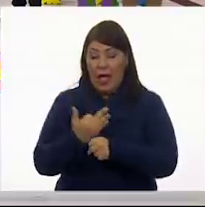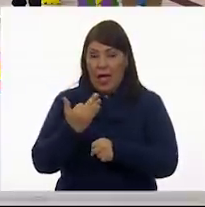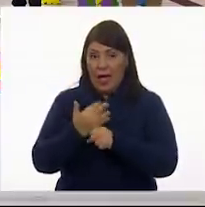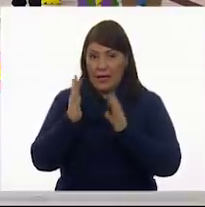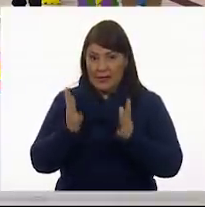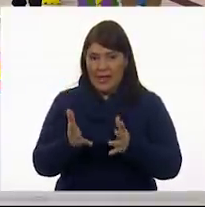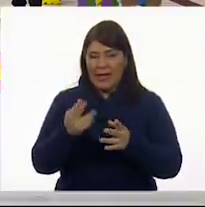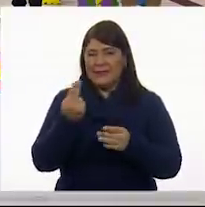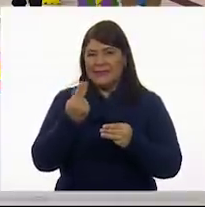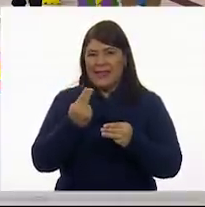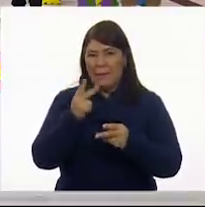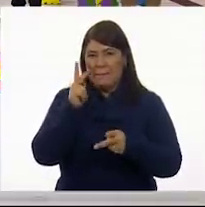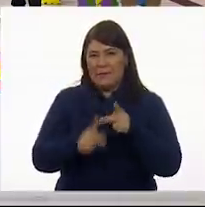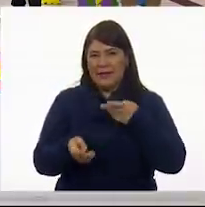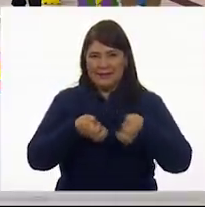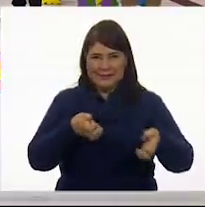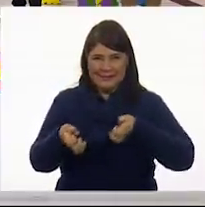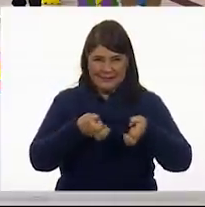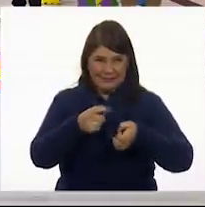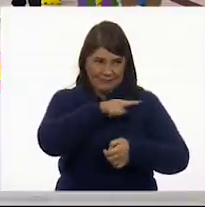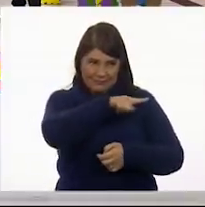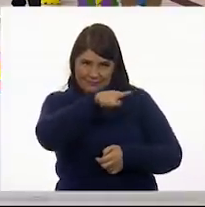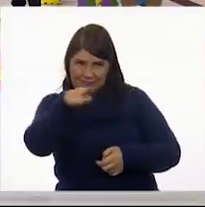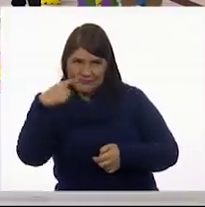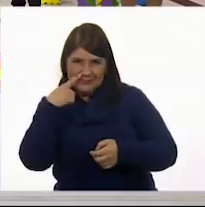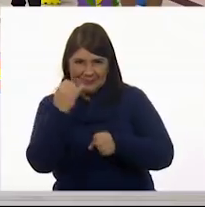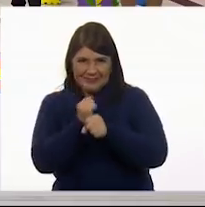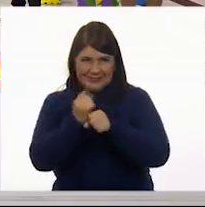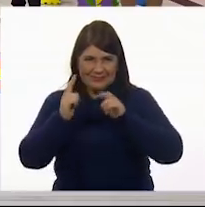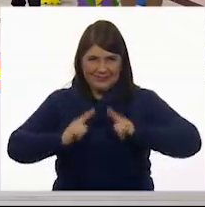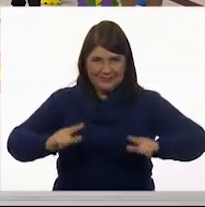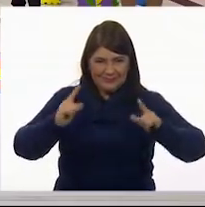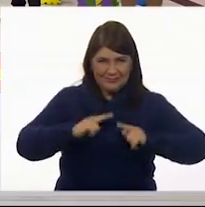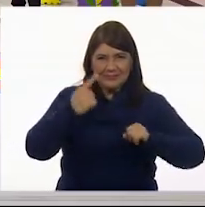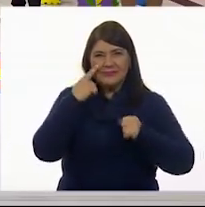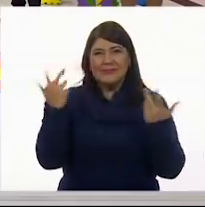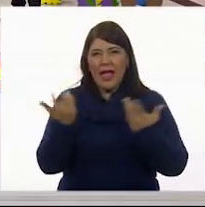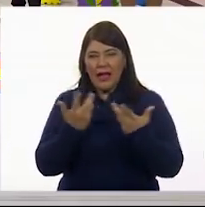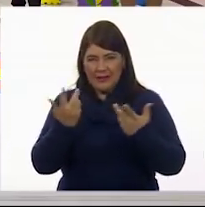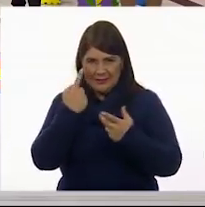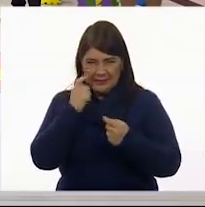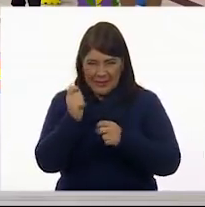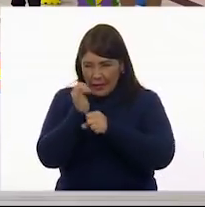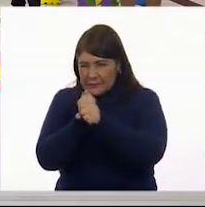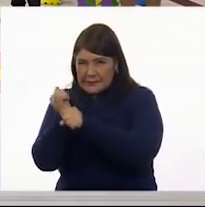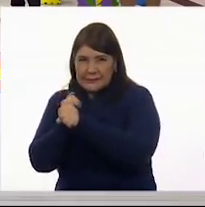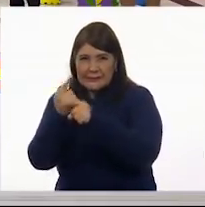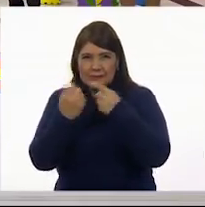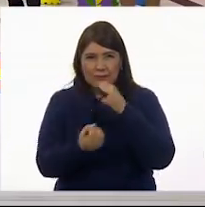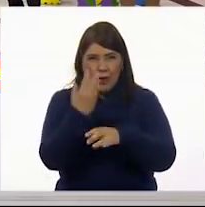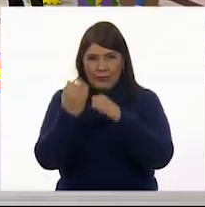de movernos un poco, investigadores. Entonces, vamos a investigar nuevos casos.